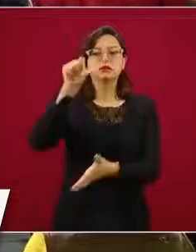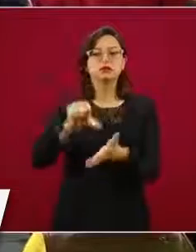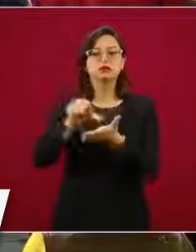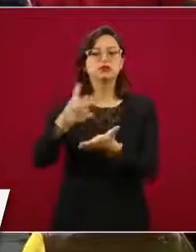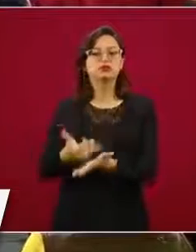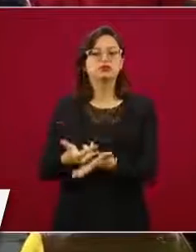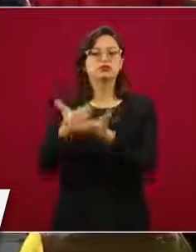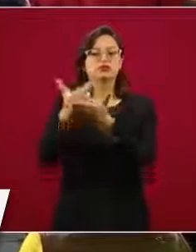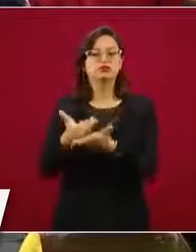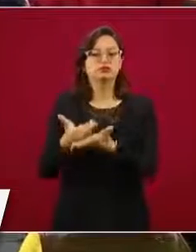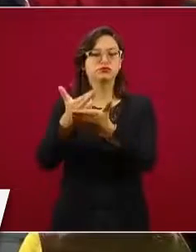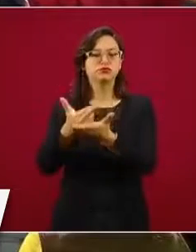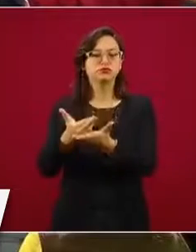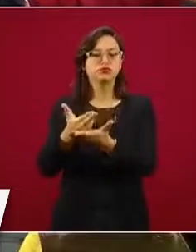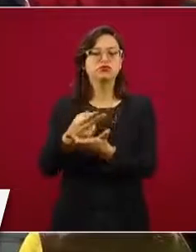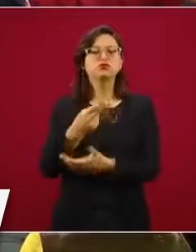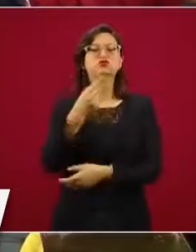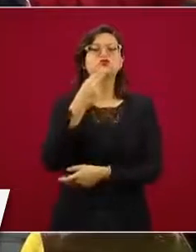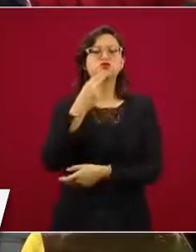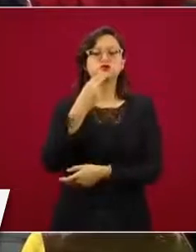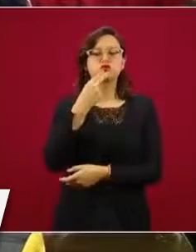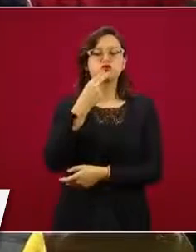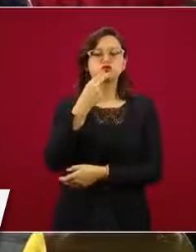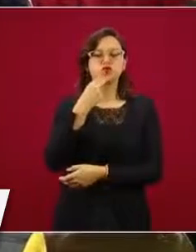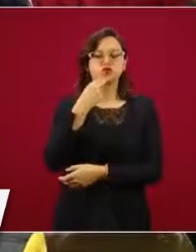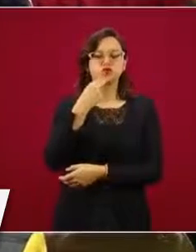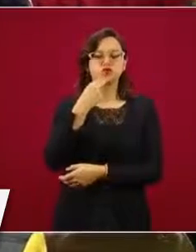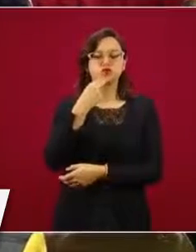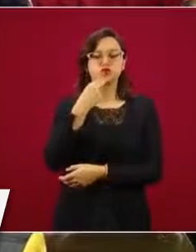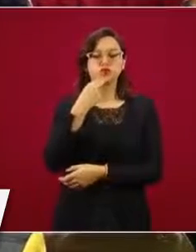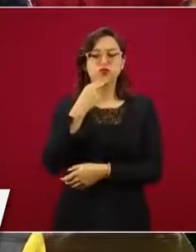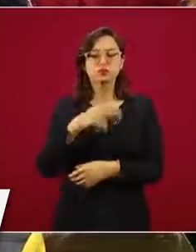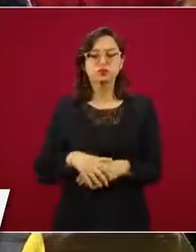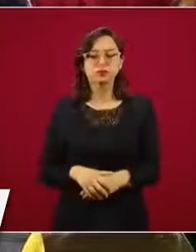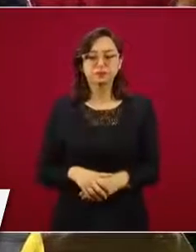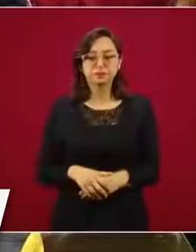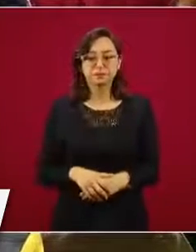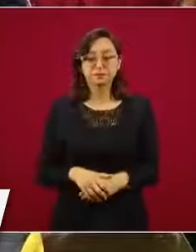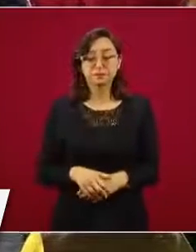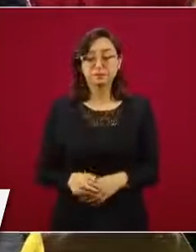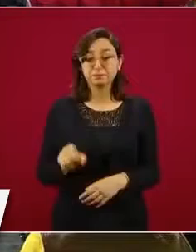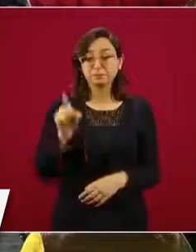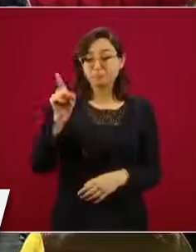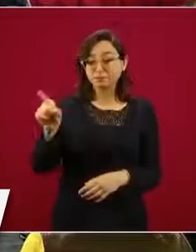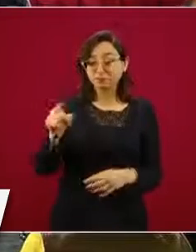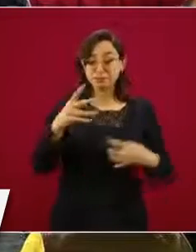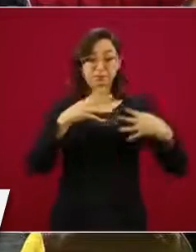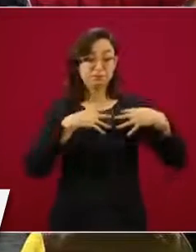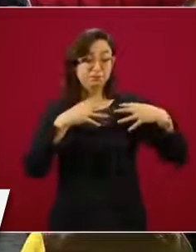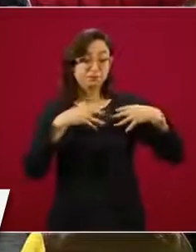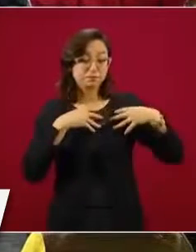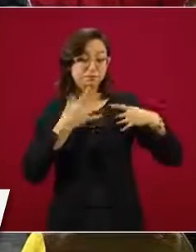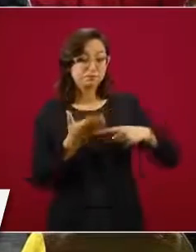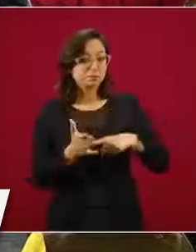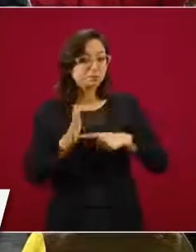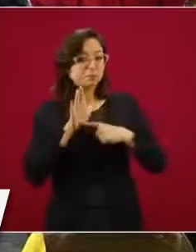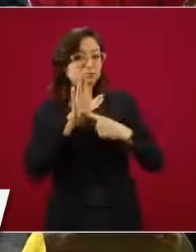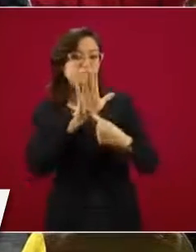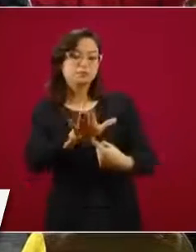Es una muestra de solidaridad de esta